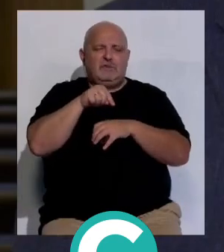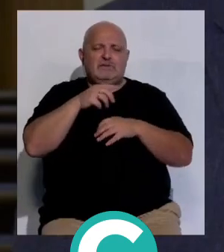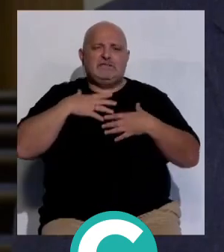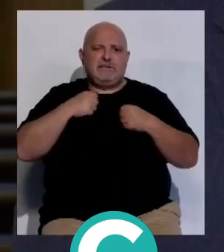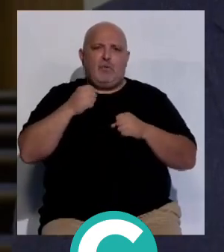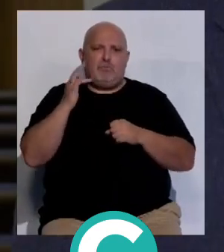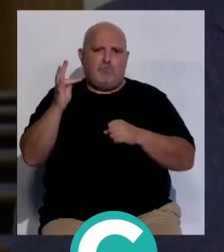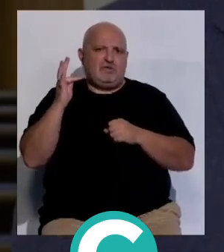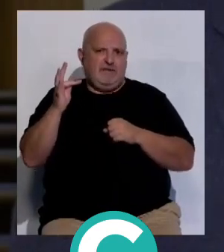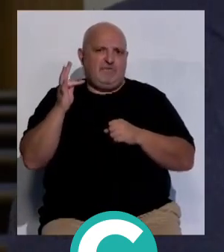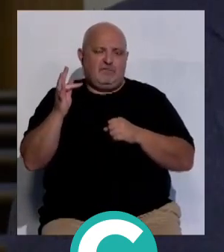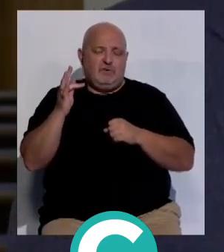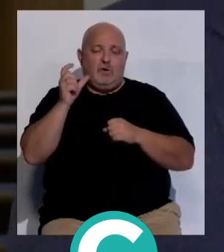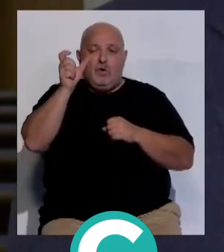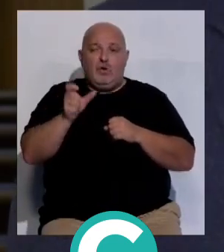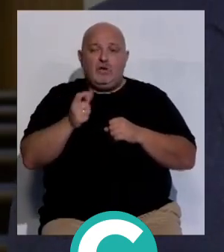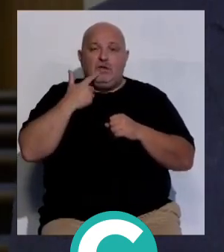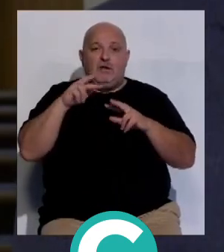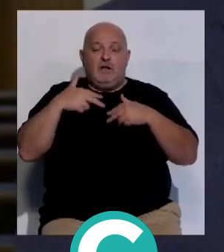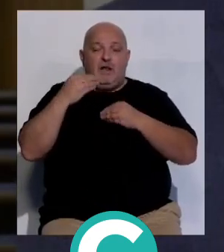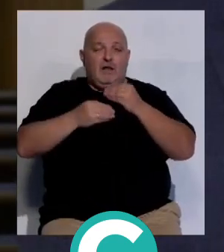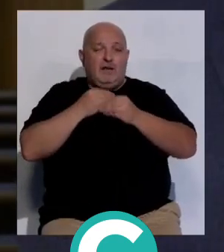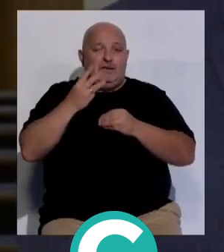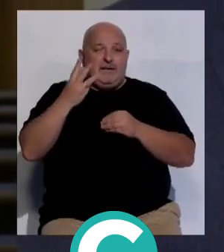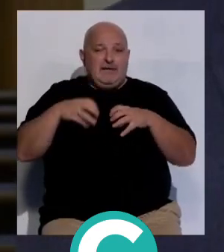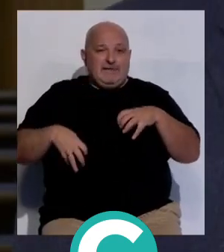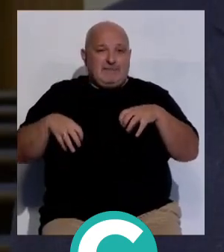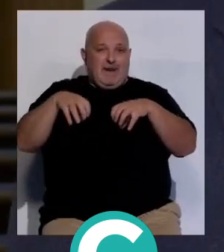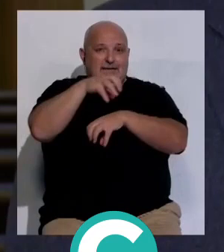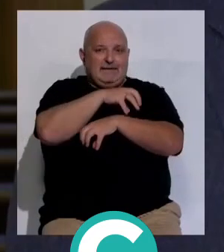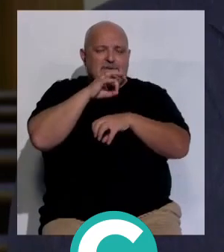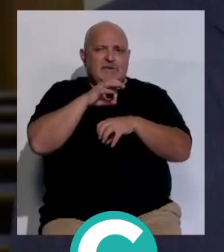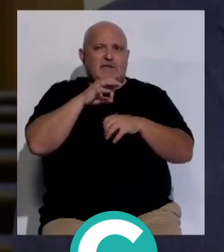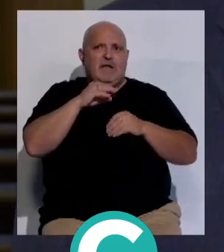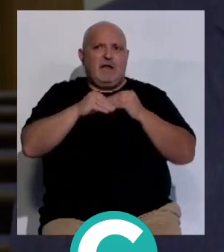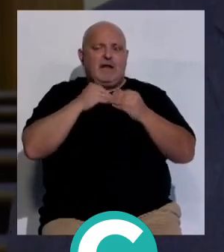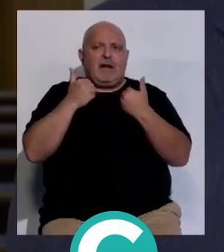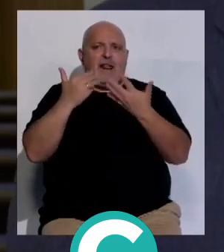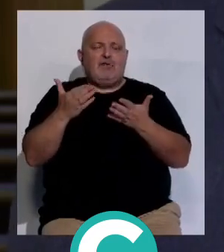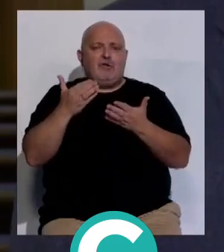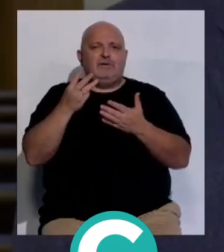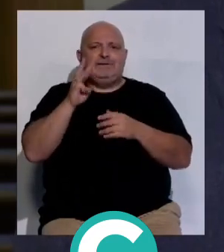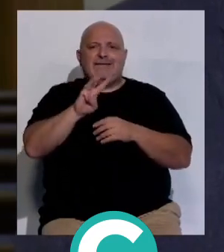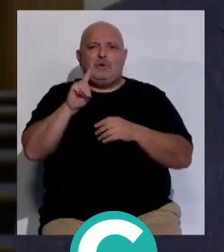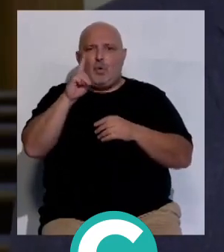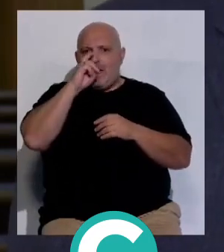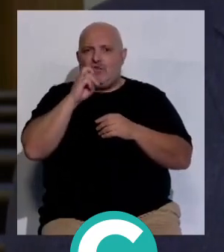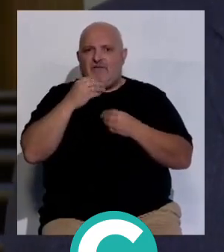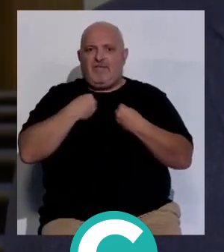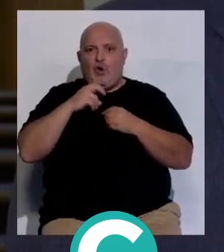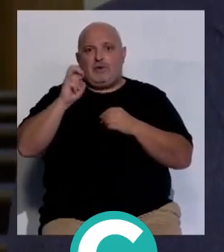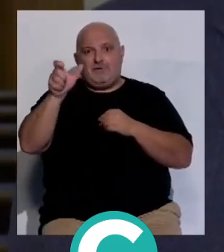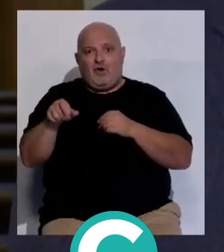salud nosotros calculamos que un donante que permite la realización de tres trasplantes está regalando 31 años de vida